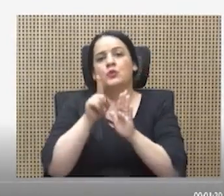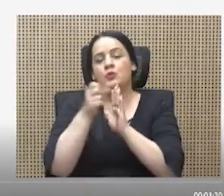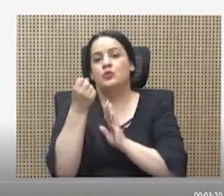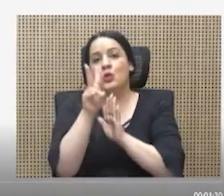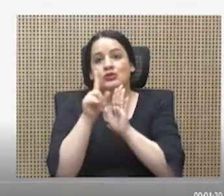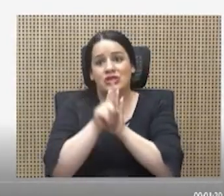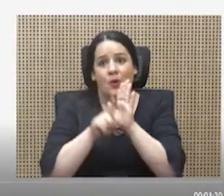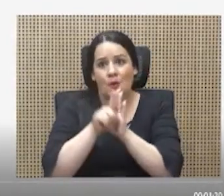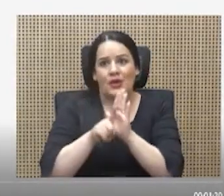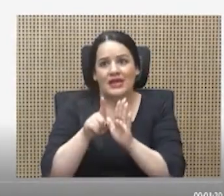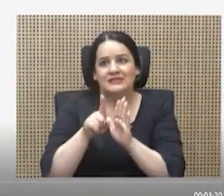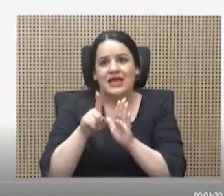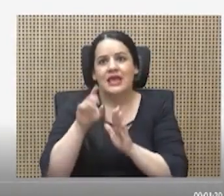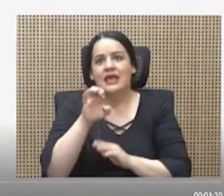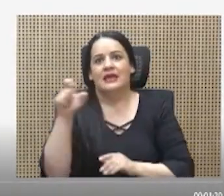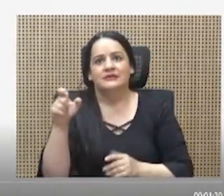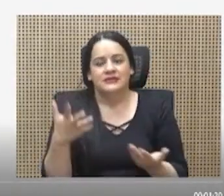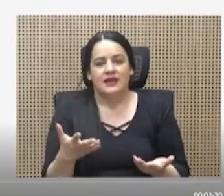reconozcan las horas extras.